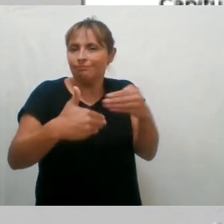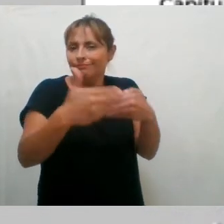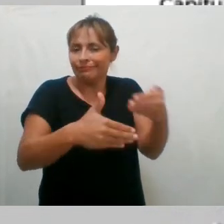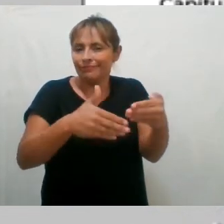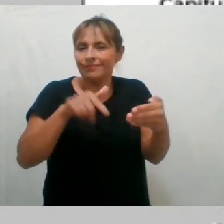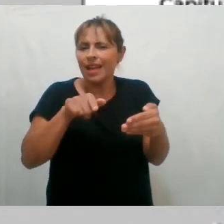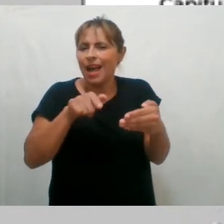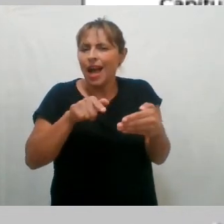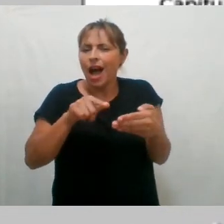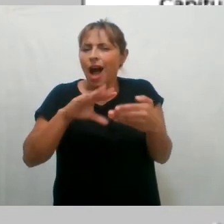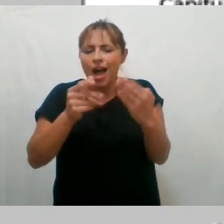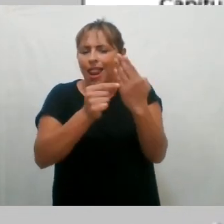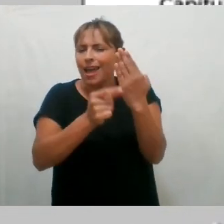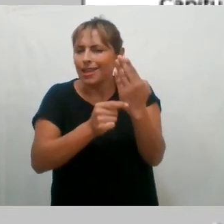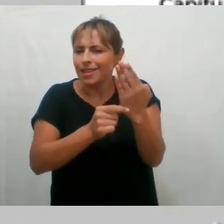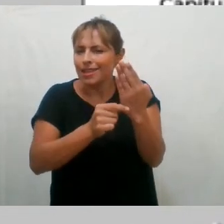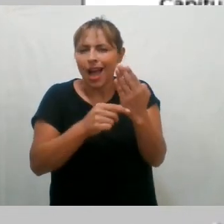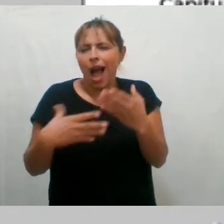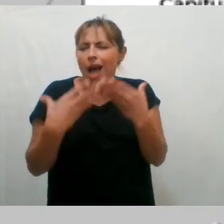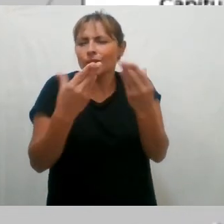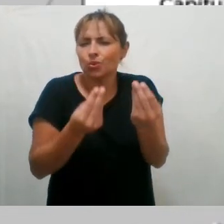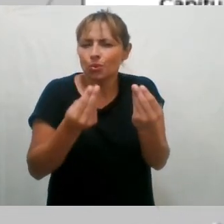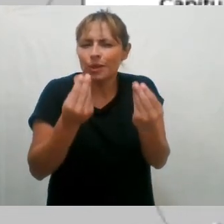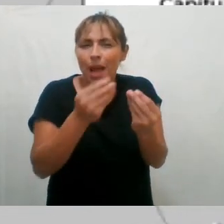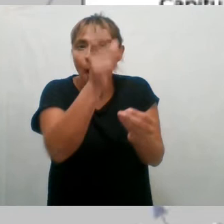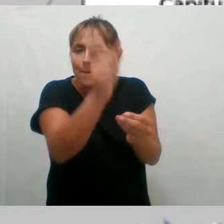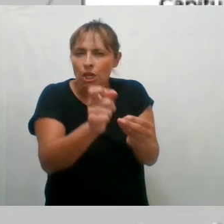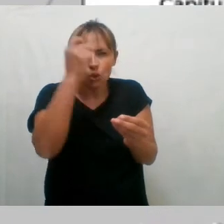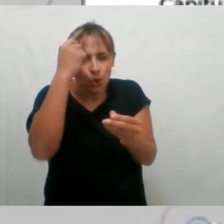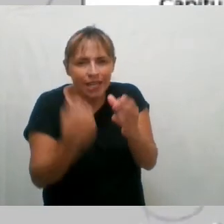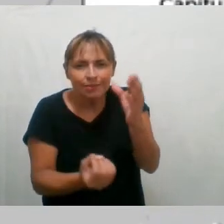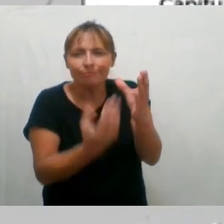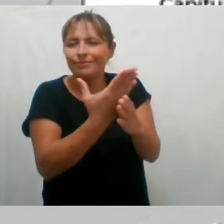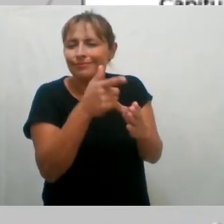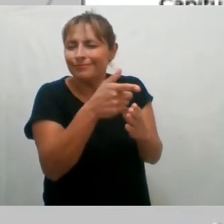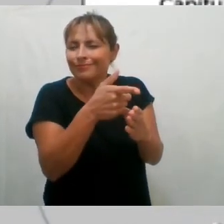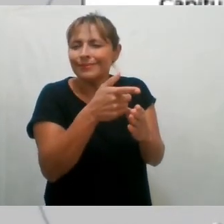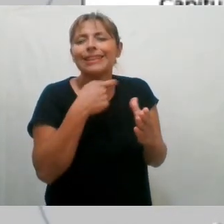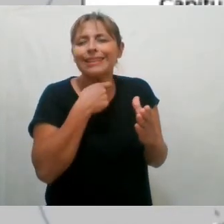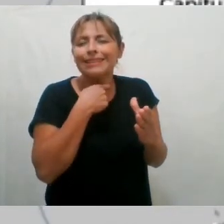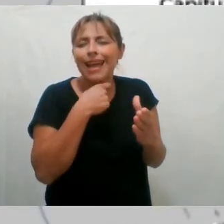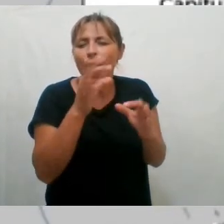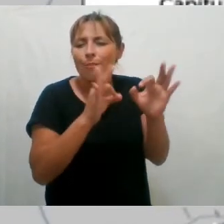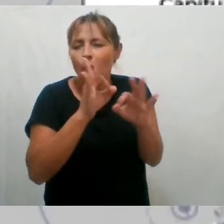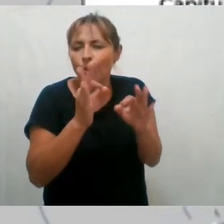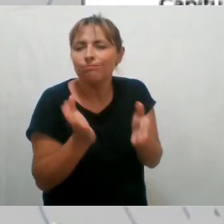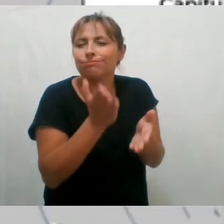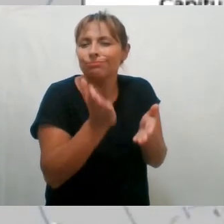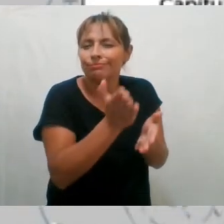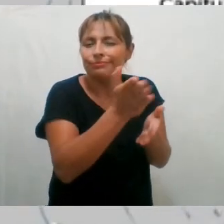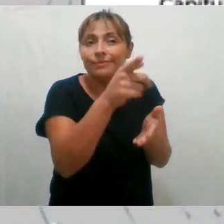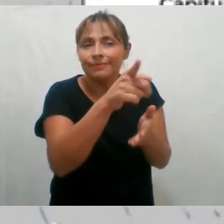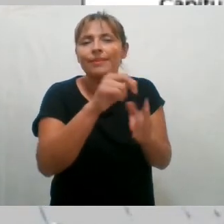como decíamos, para creativos, innovadores, emprendedores, organizaciones intermedias, los propios municipios.